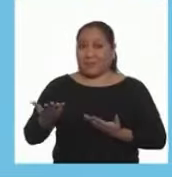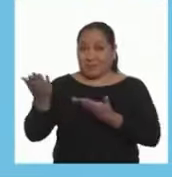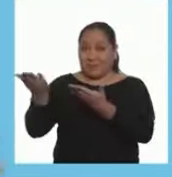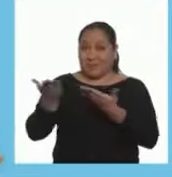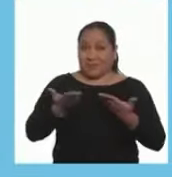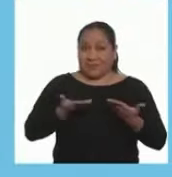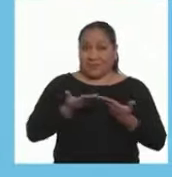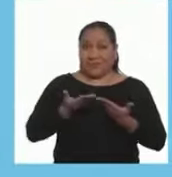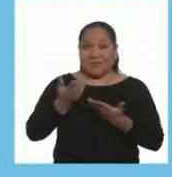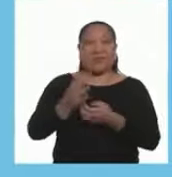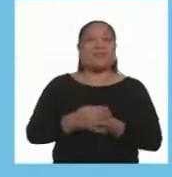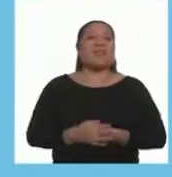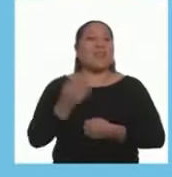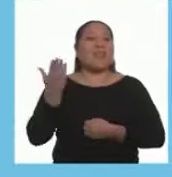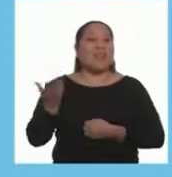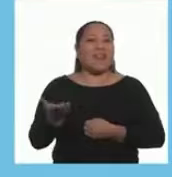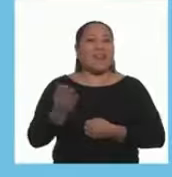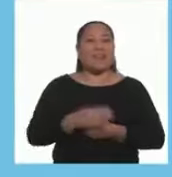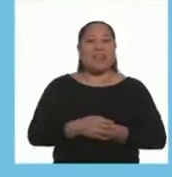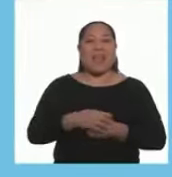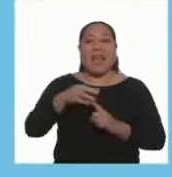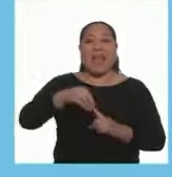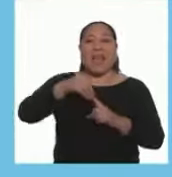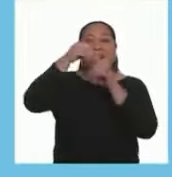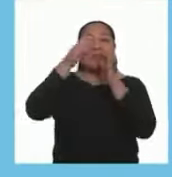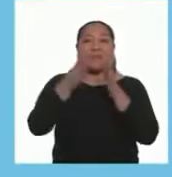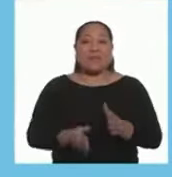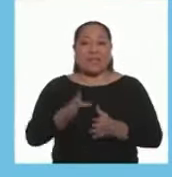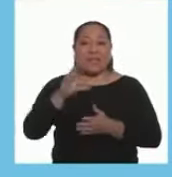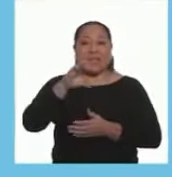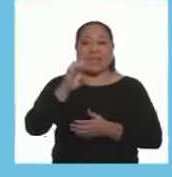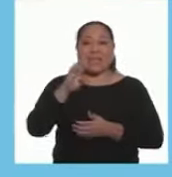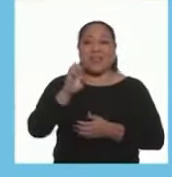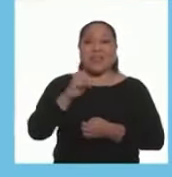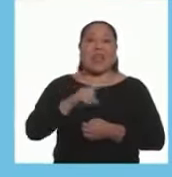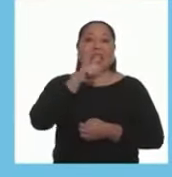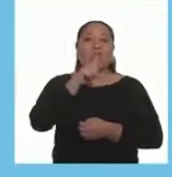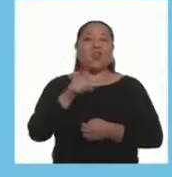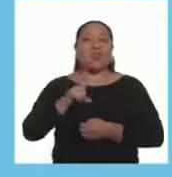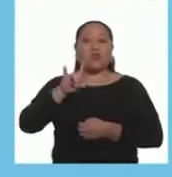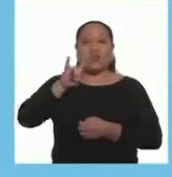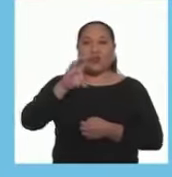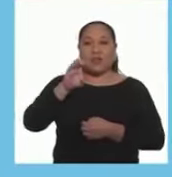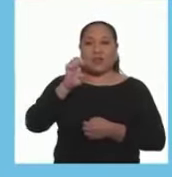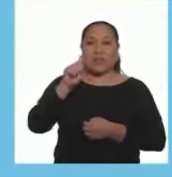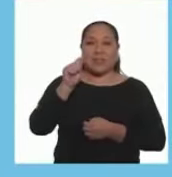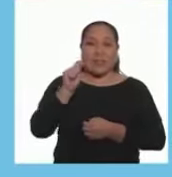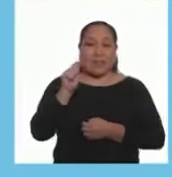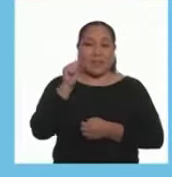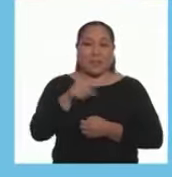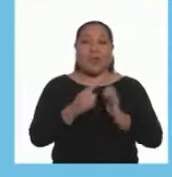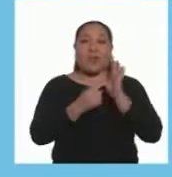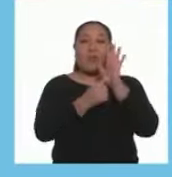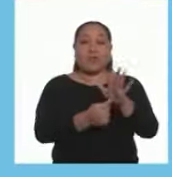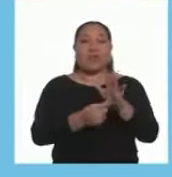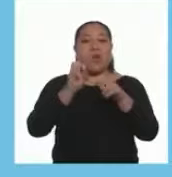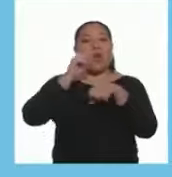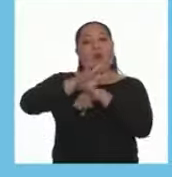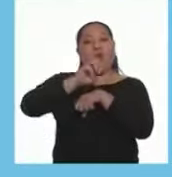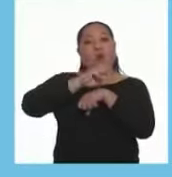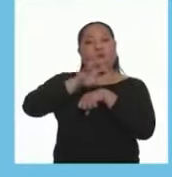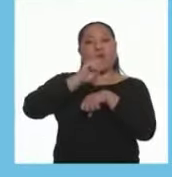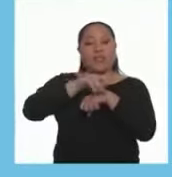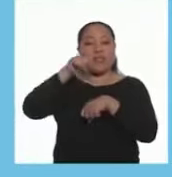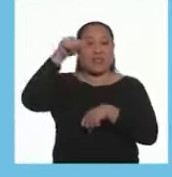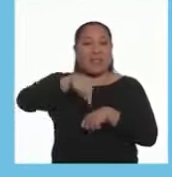Sin más preámbulos Demos la bienvenida A nuestra especialista del CEBE Suset Palomares Para